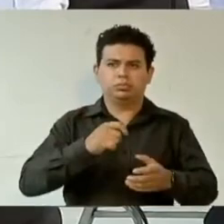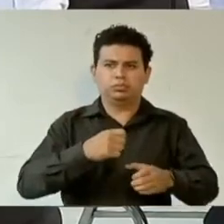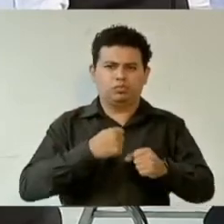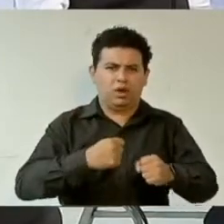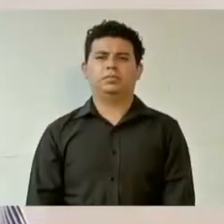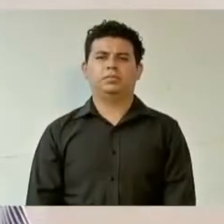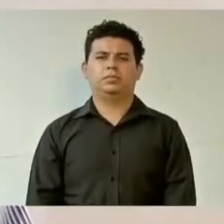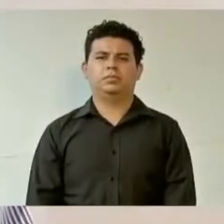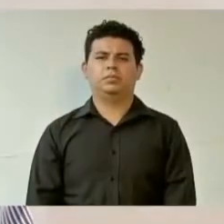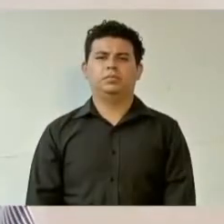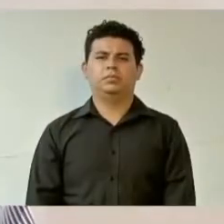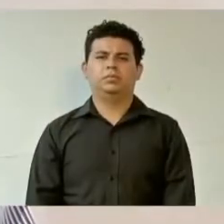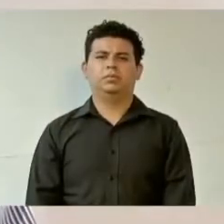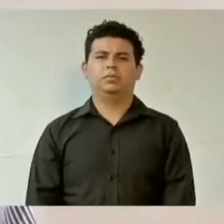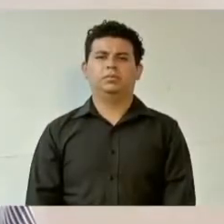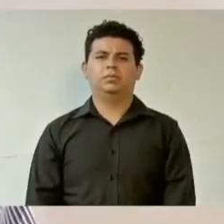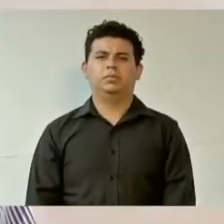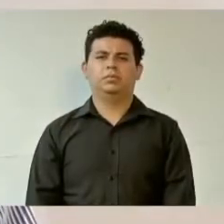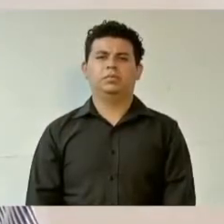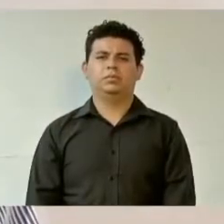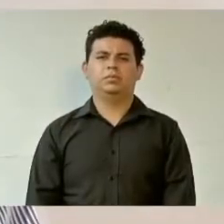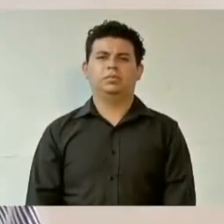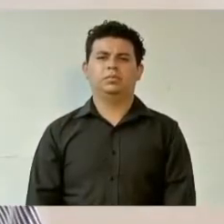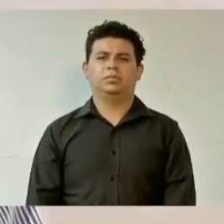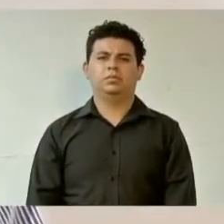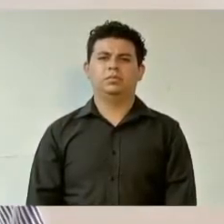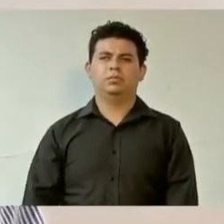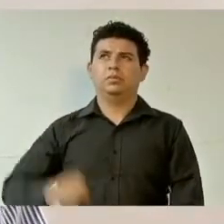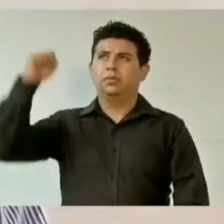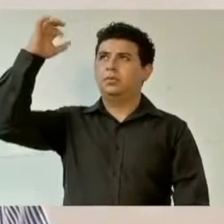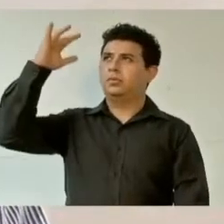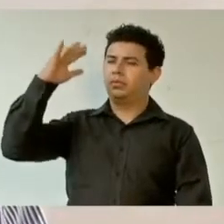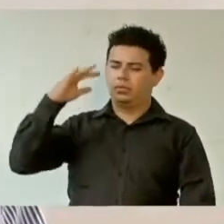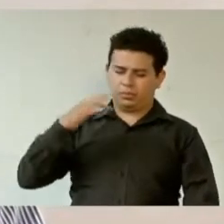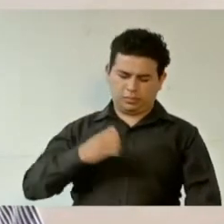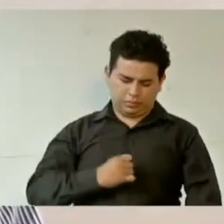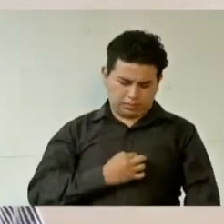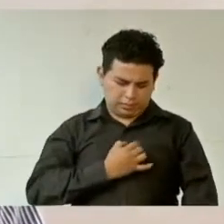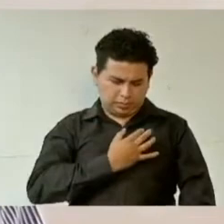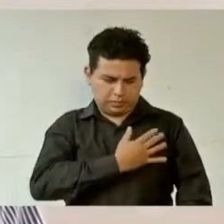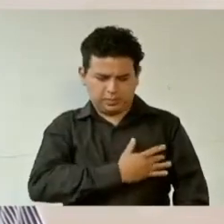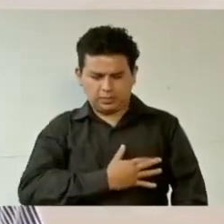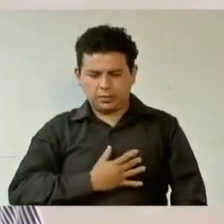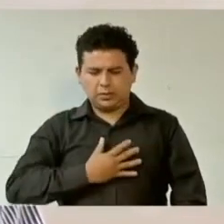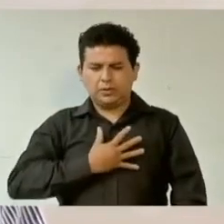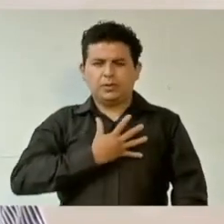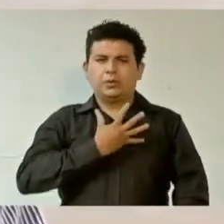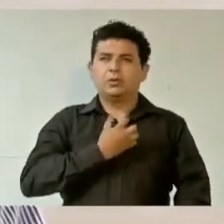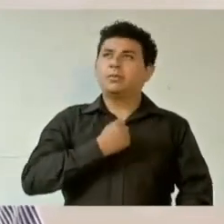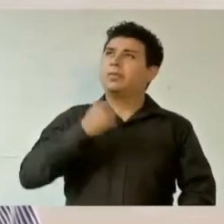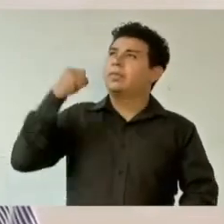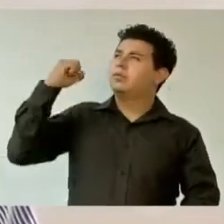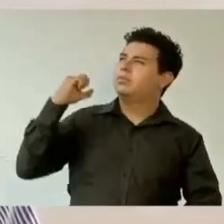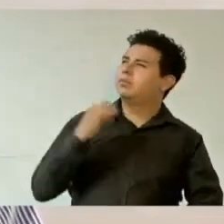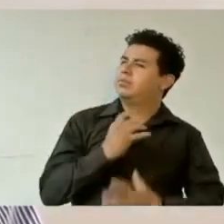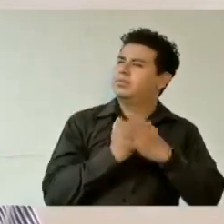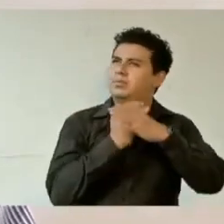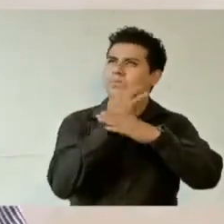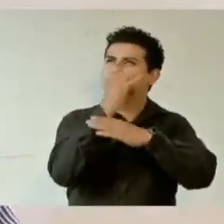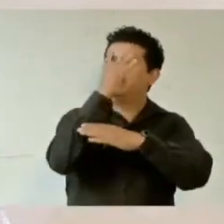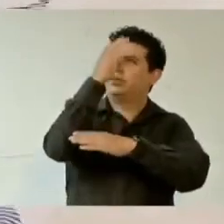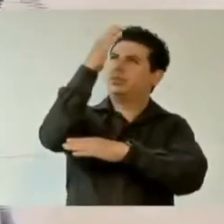en pie. Que el Dios de la lluvia, el corazón del cielo y nuestro Padre, el Sol, los bendiga.